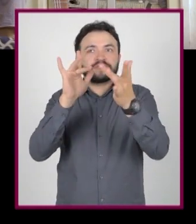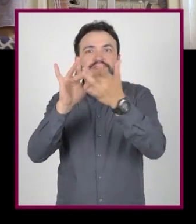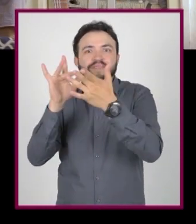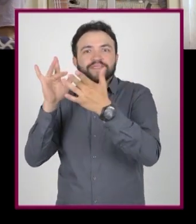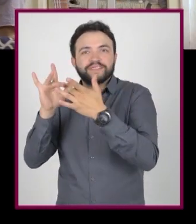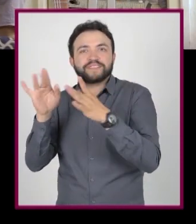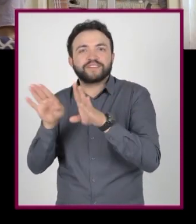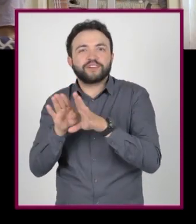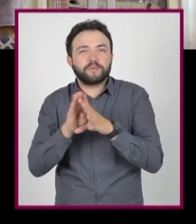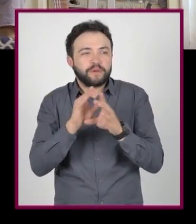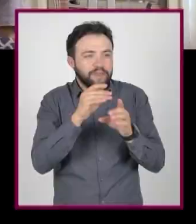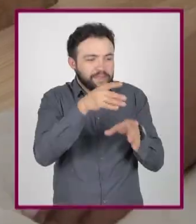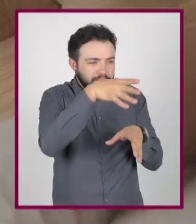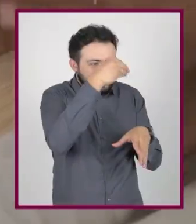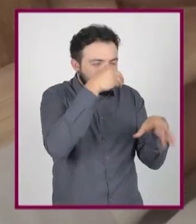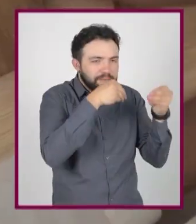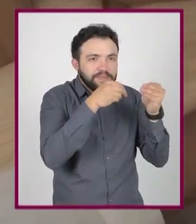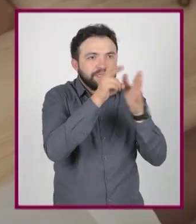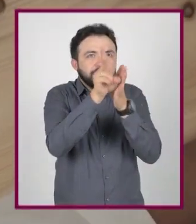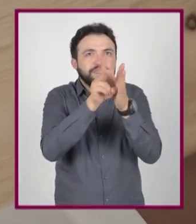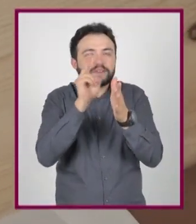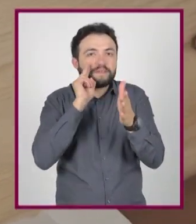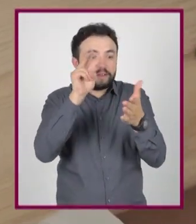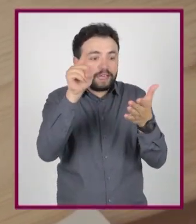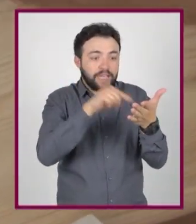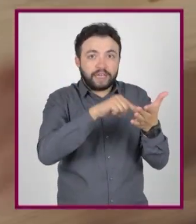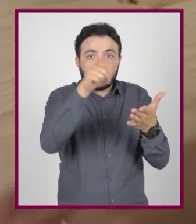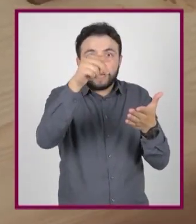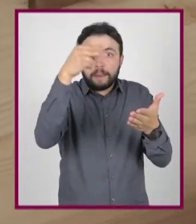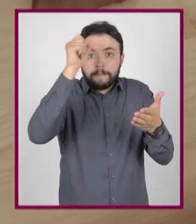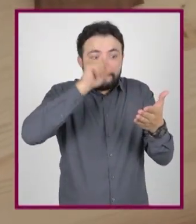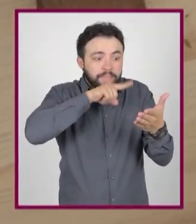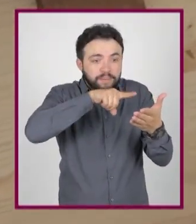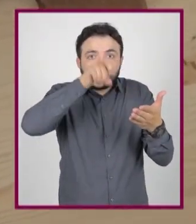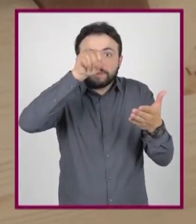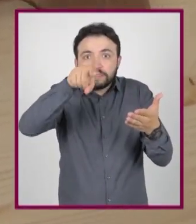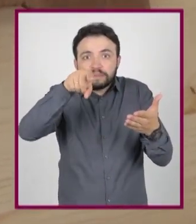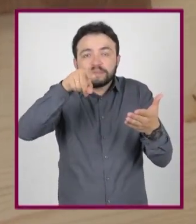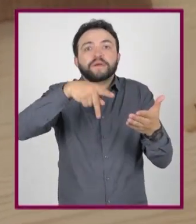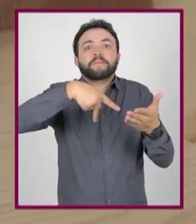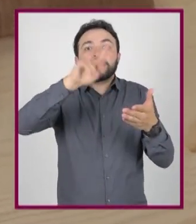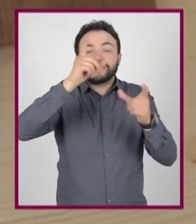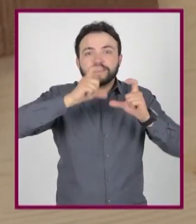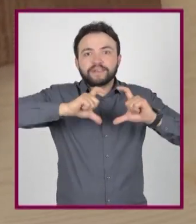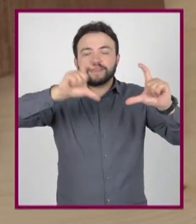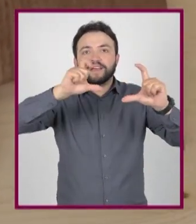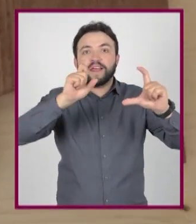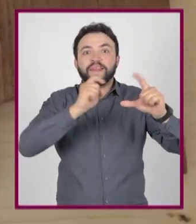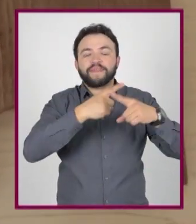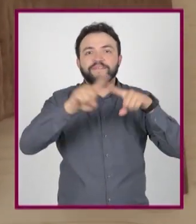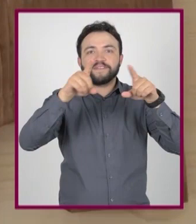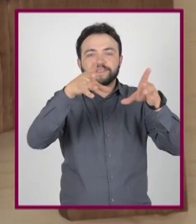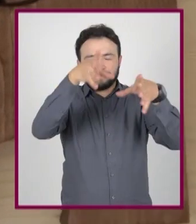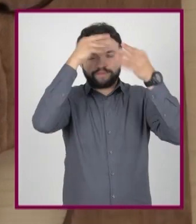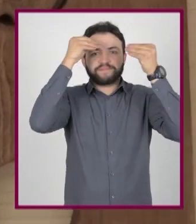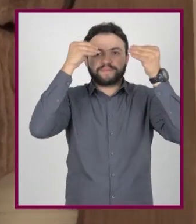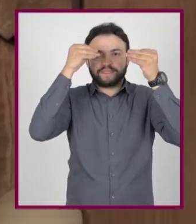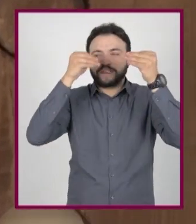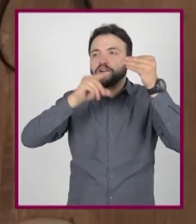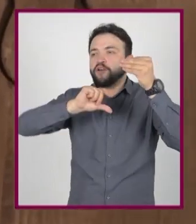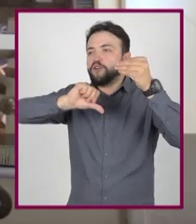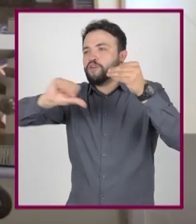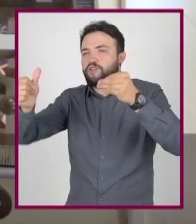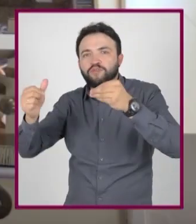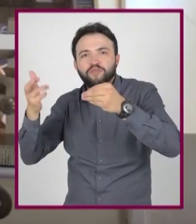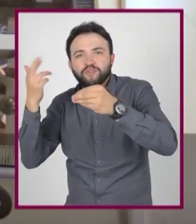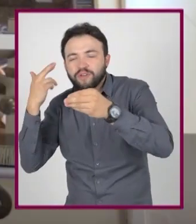Es como ir dejando pequeños pedacitos de conocimiento. Los pones por ahí en tu cerebro y poco a poco se van acercando uno a otro. Casi por